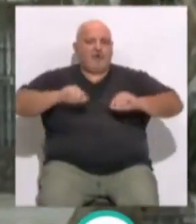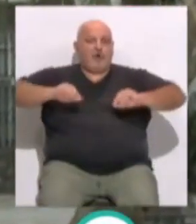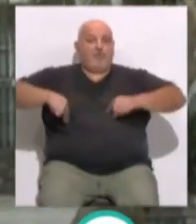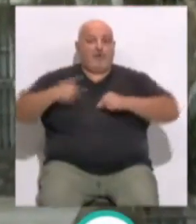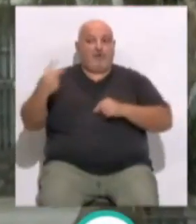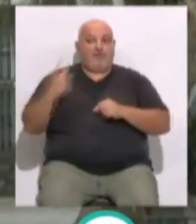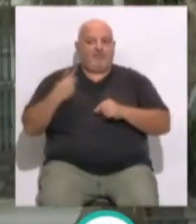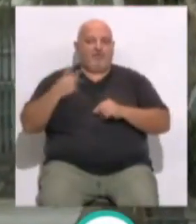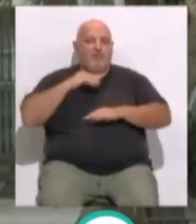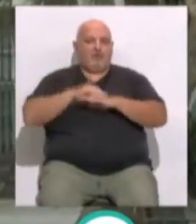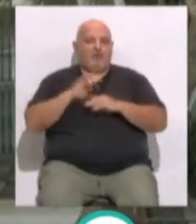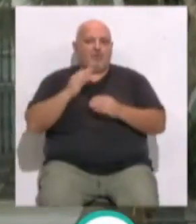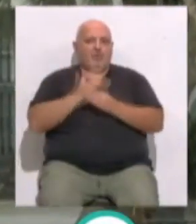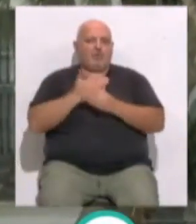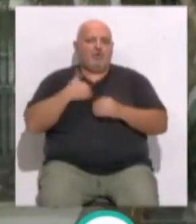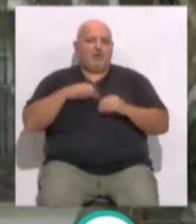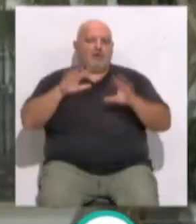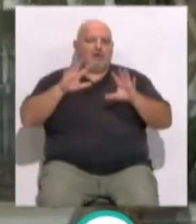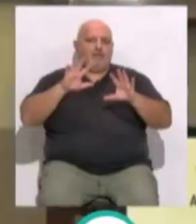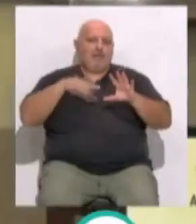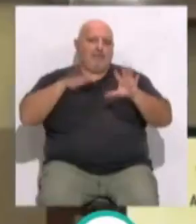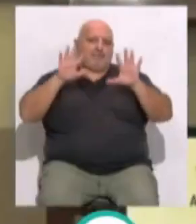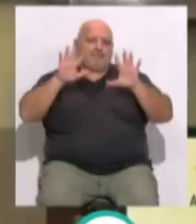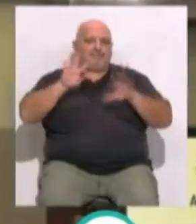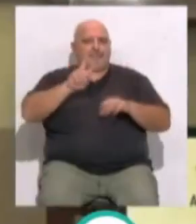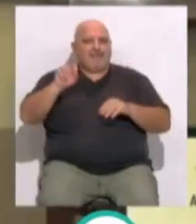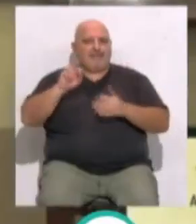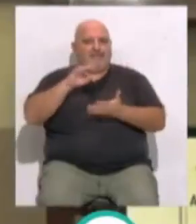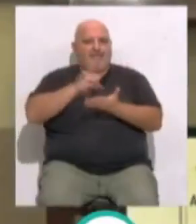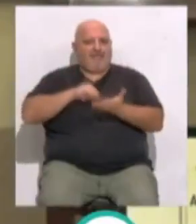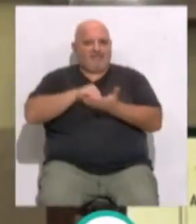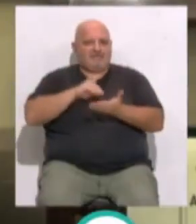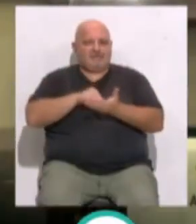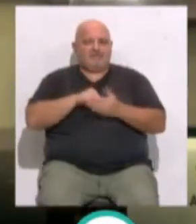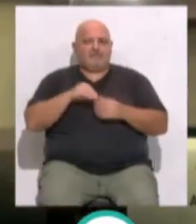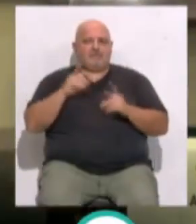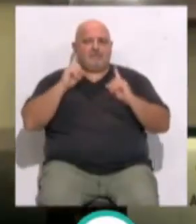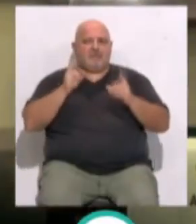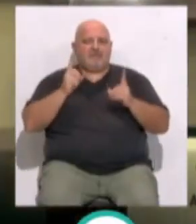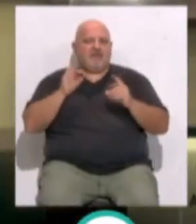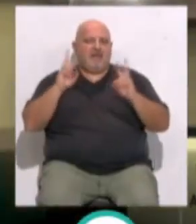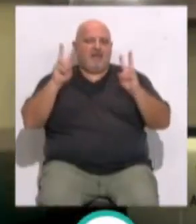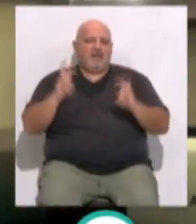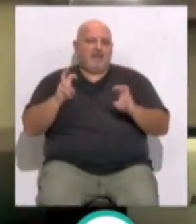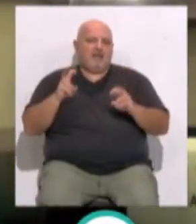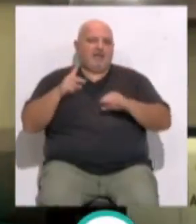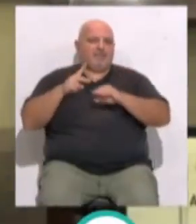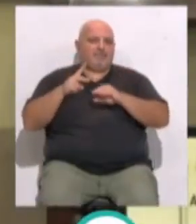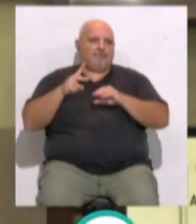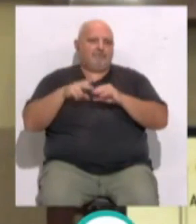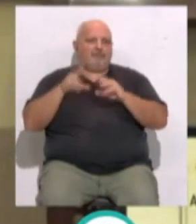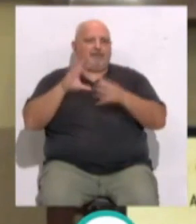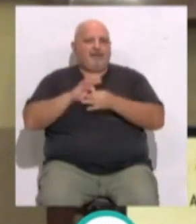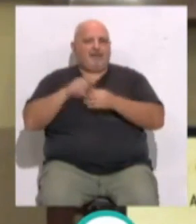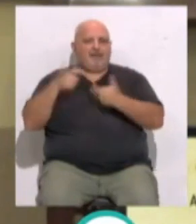con el Ayuntamiento que cumple este curso su vigésima edición. Destacar, ya digo, la labor preventiva que realizan